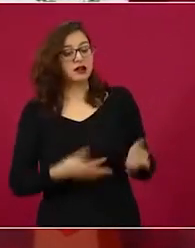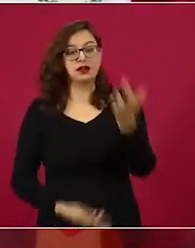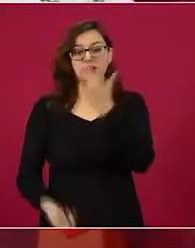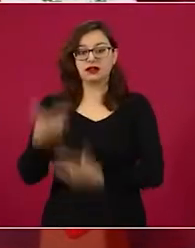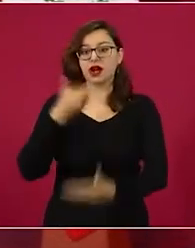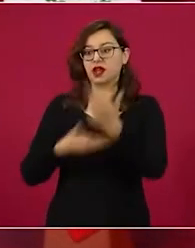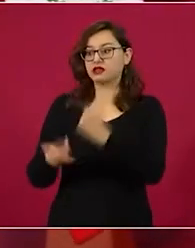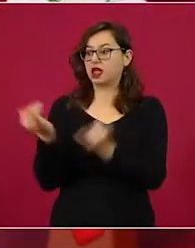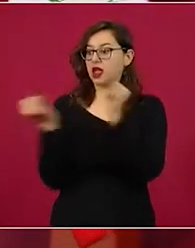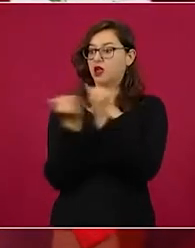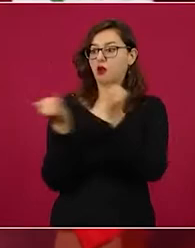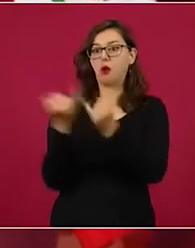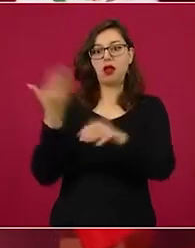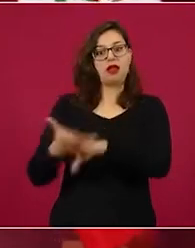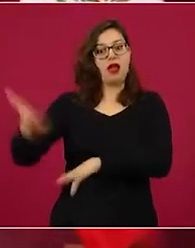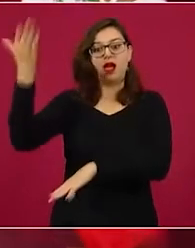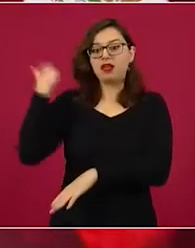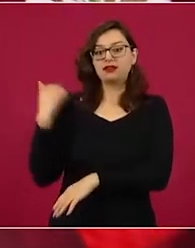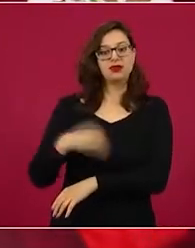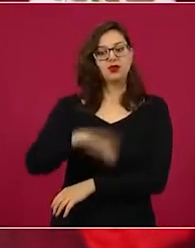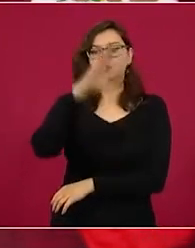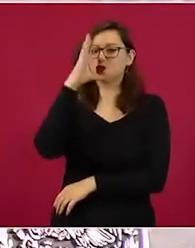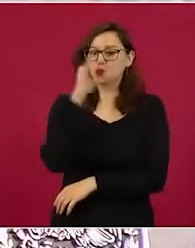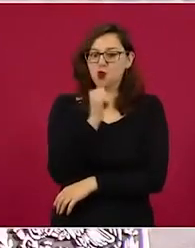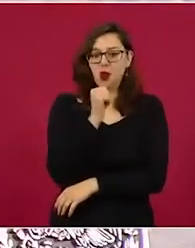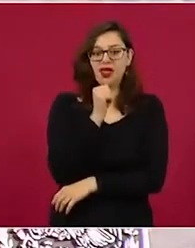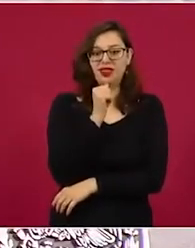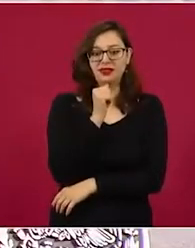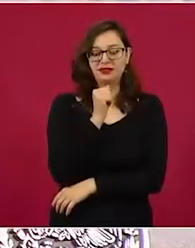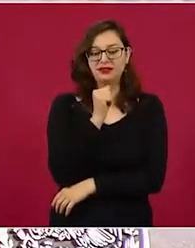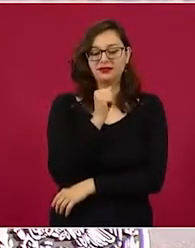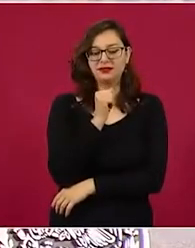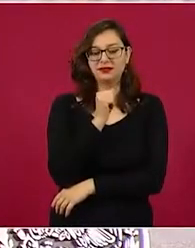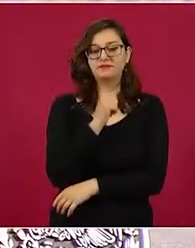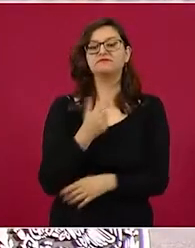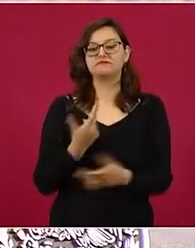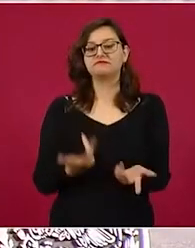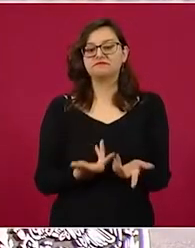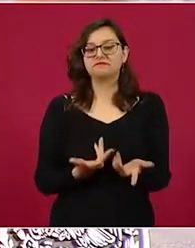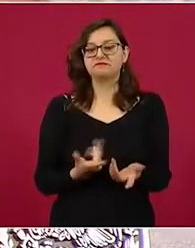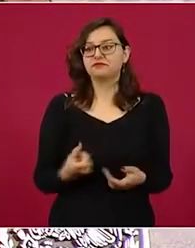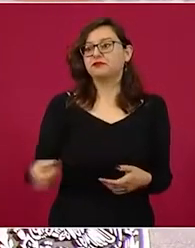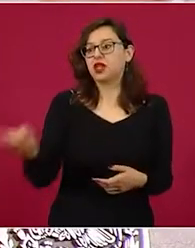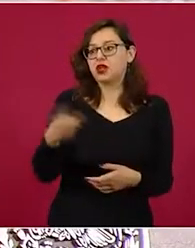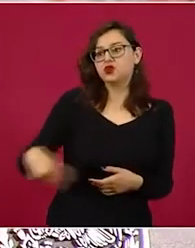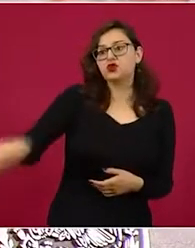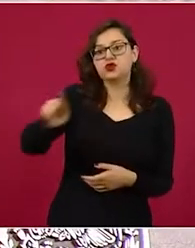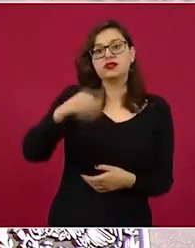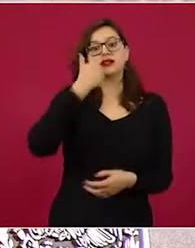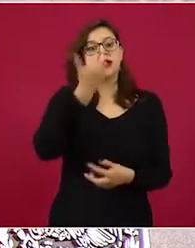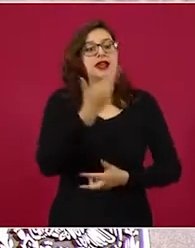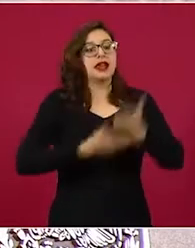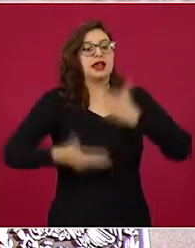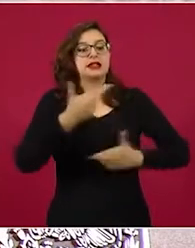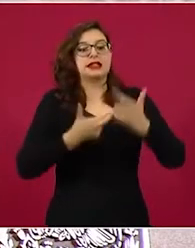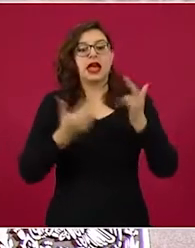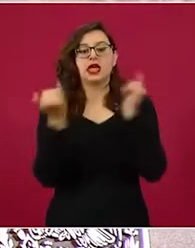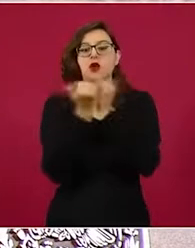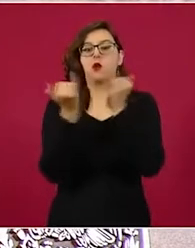y mantener sus privilegios de antes,